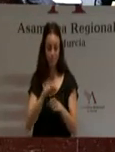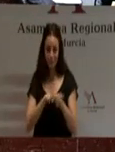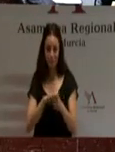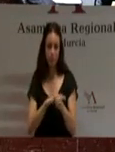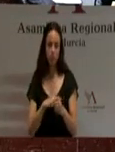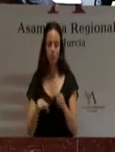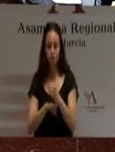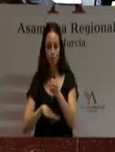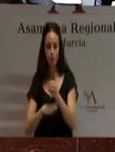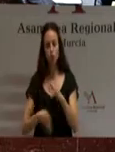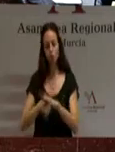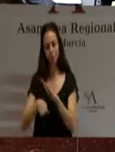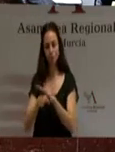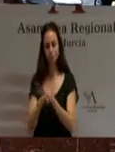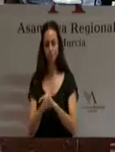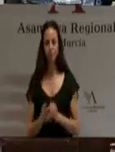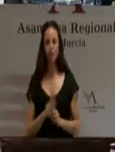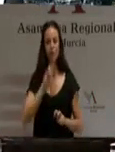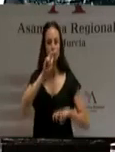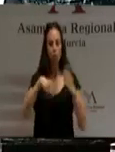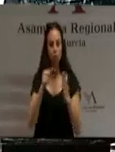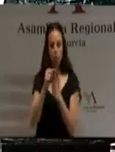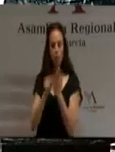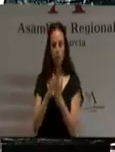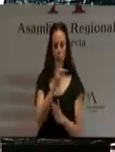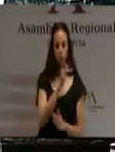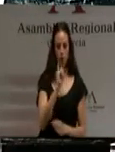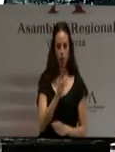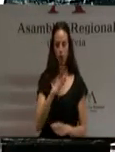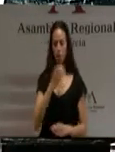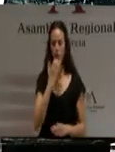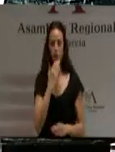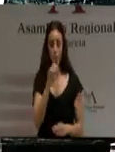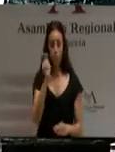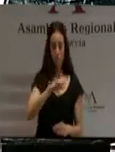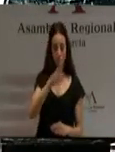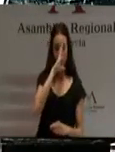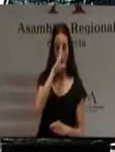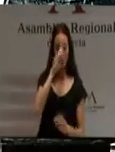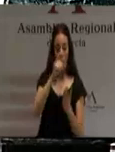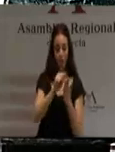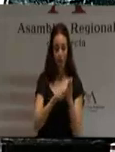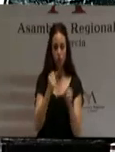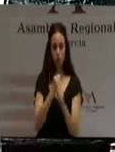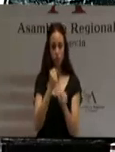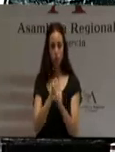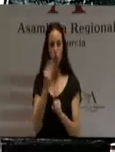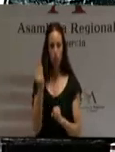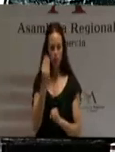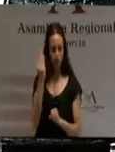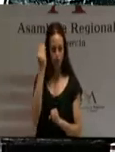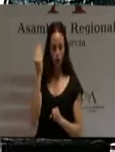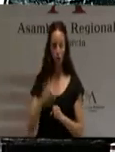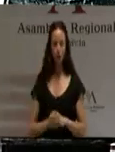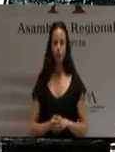Una recuperación que ofrece ya datos positivos. Febrero nos ofreció los mejores datos de empleo en la última década en dicho